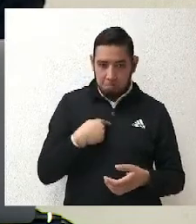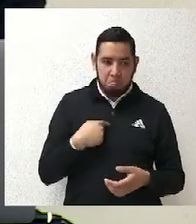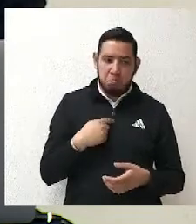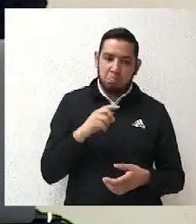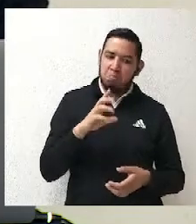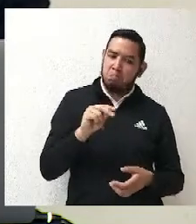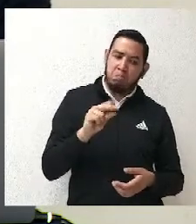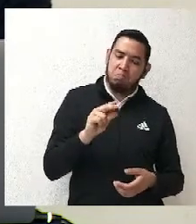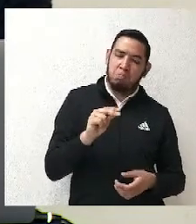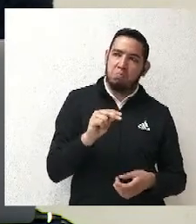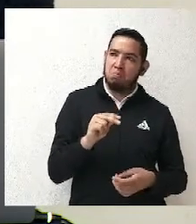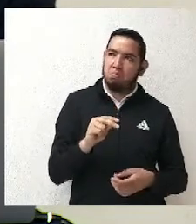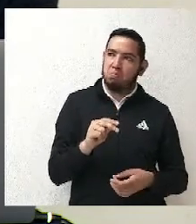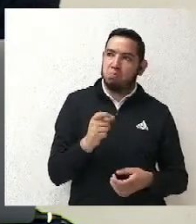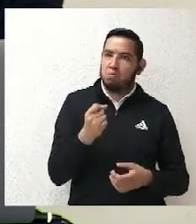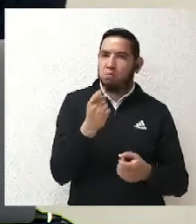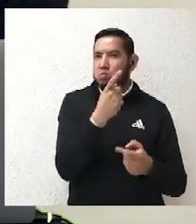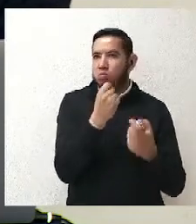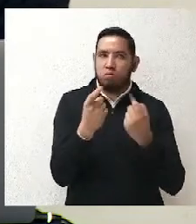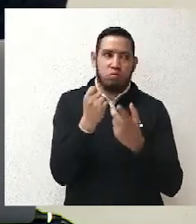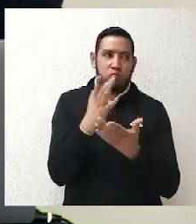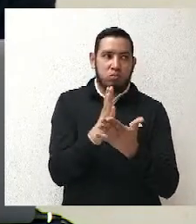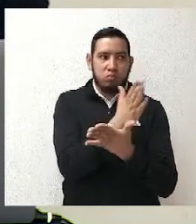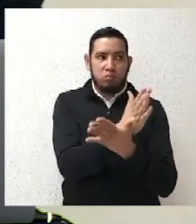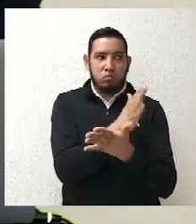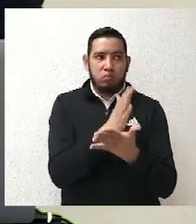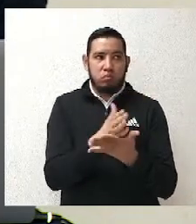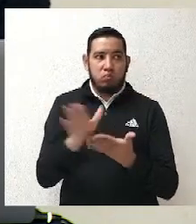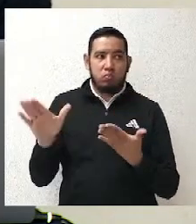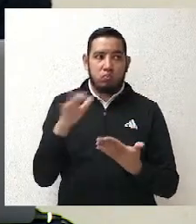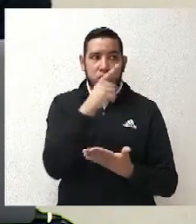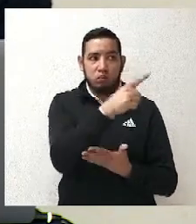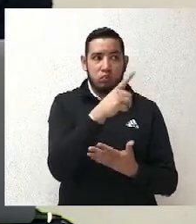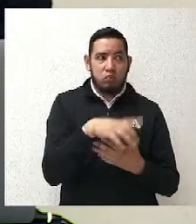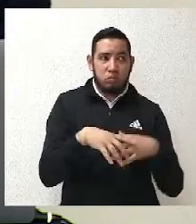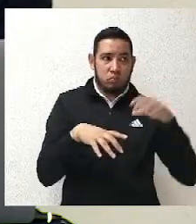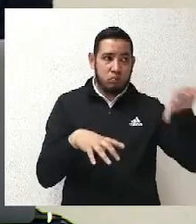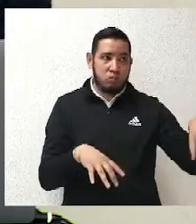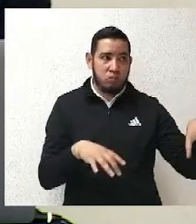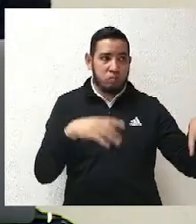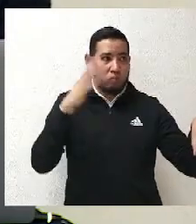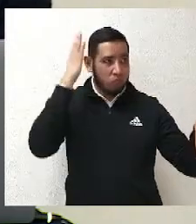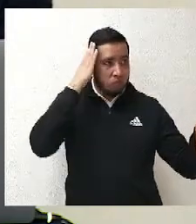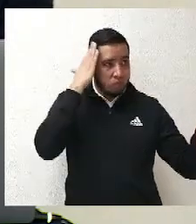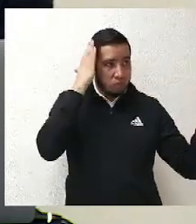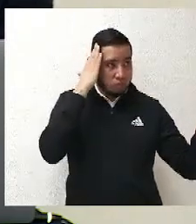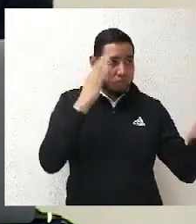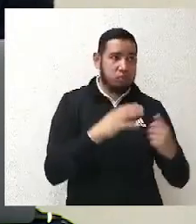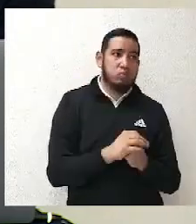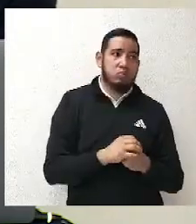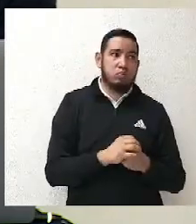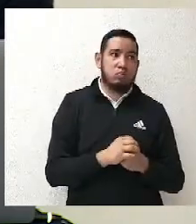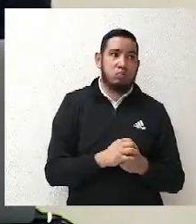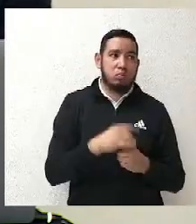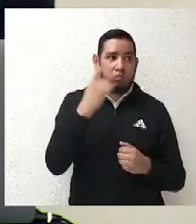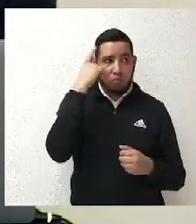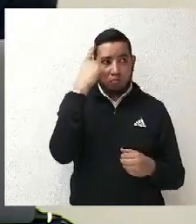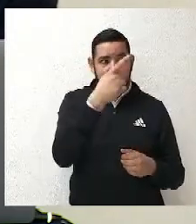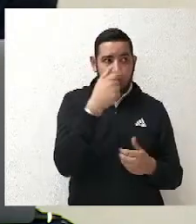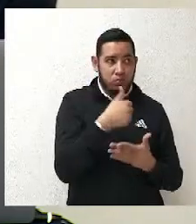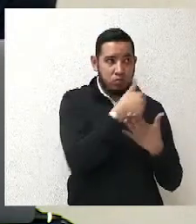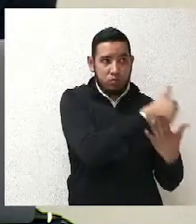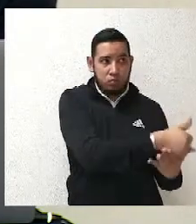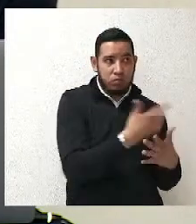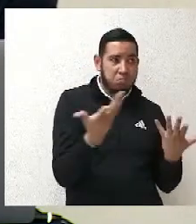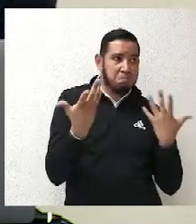Las encuestas que se hicieron, que aparte fueron distintas a las que hablaba la convocatoria, pues eran para darle una idea morena